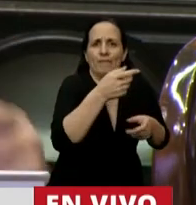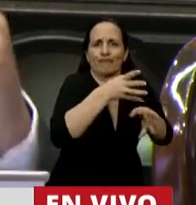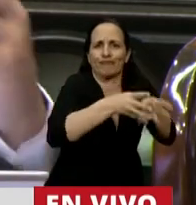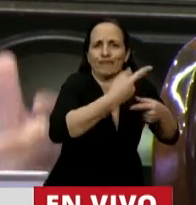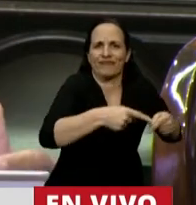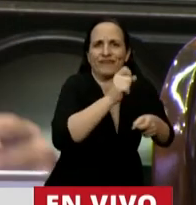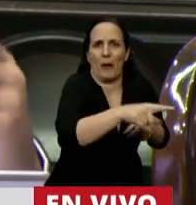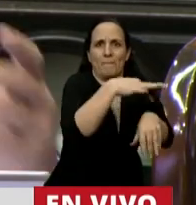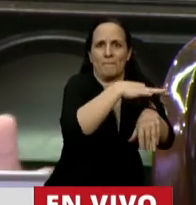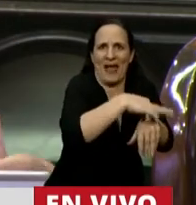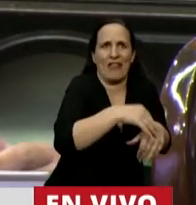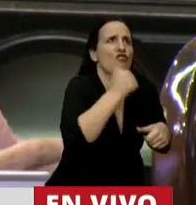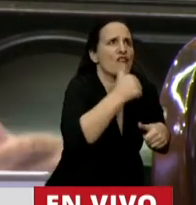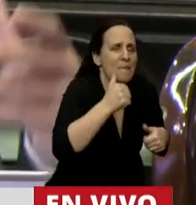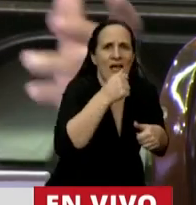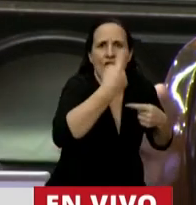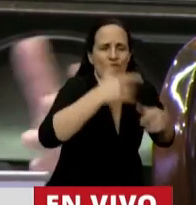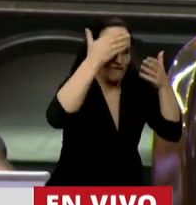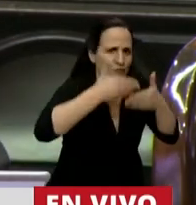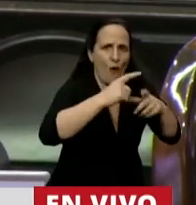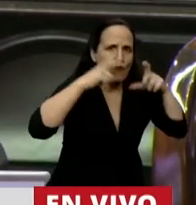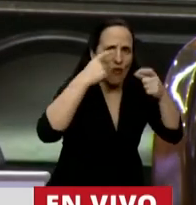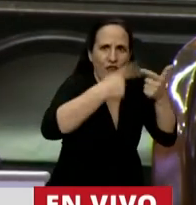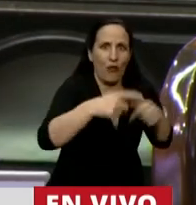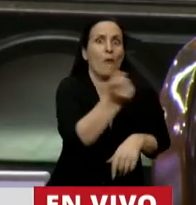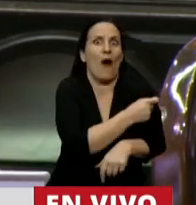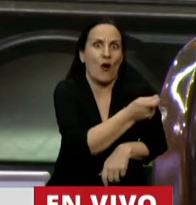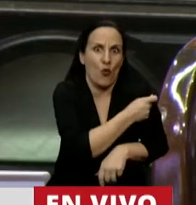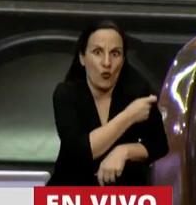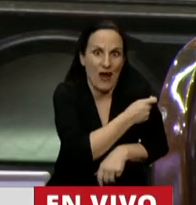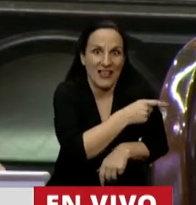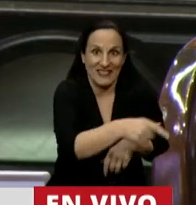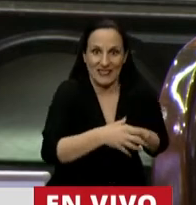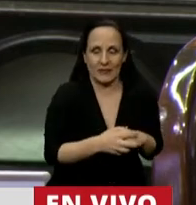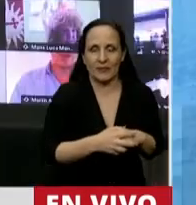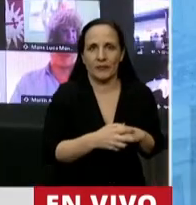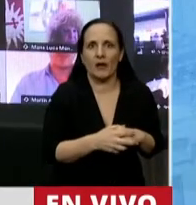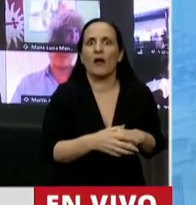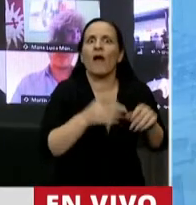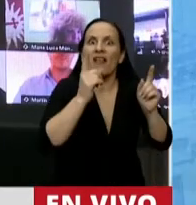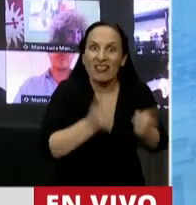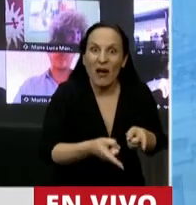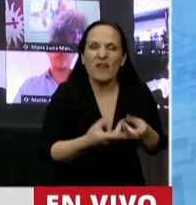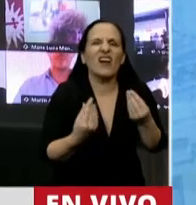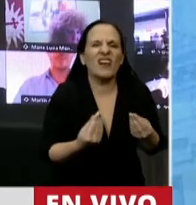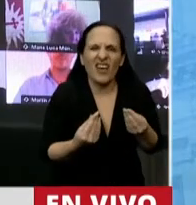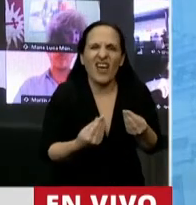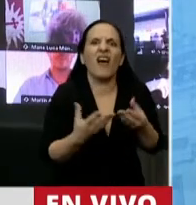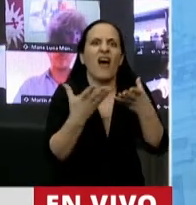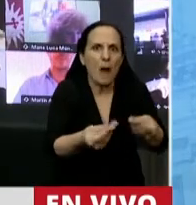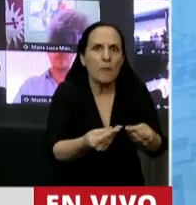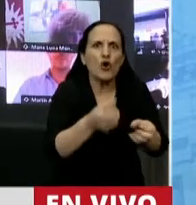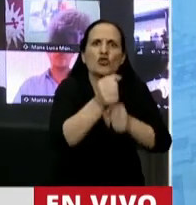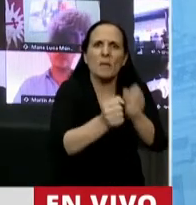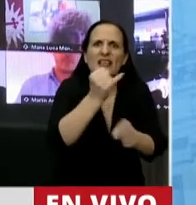protección, medicamentos, las vacunas. En el segundo punto, lo que es el apoyo a la pequeña y mediana